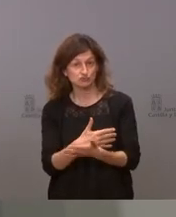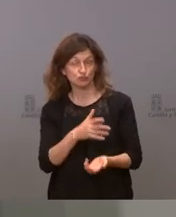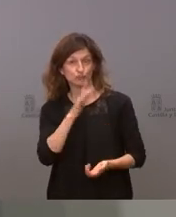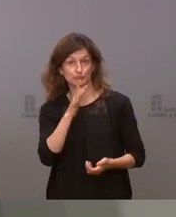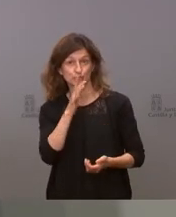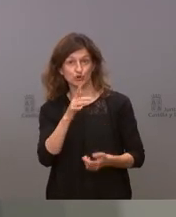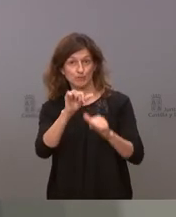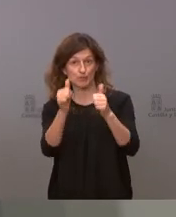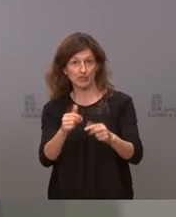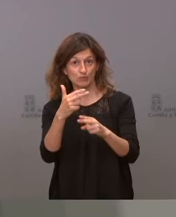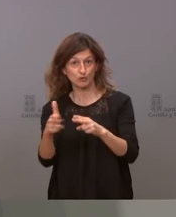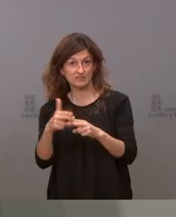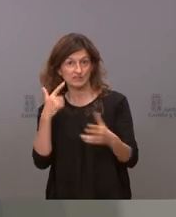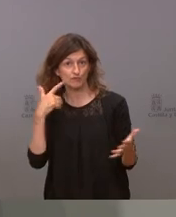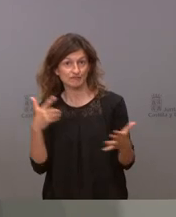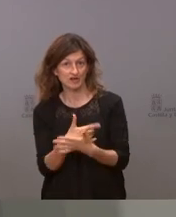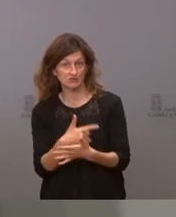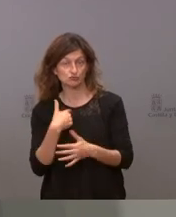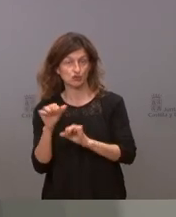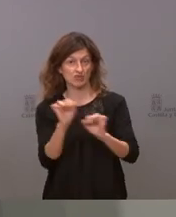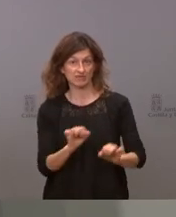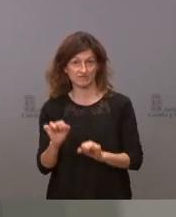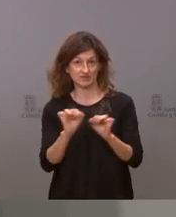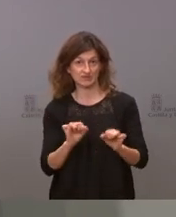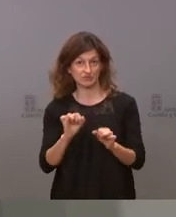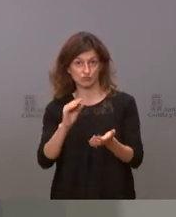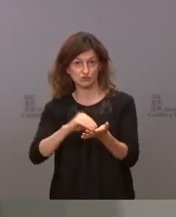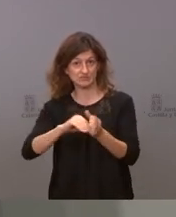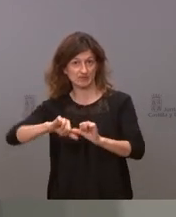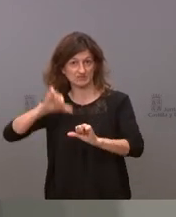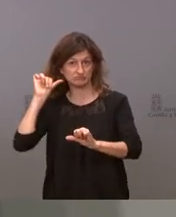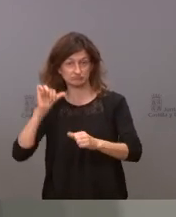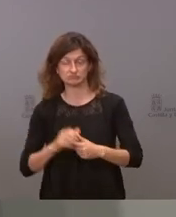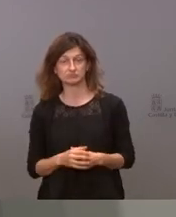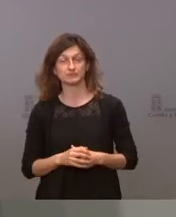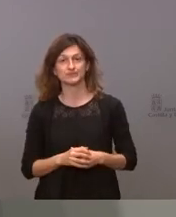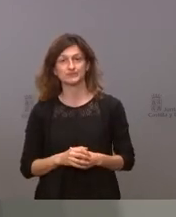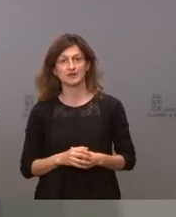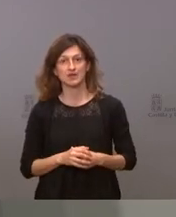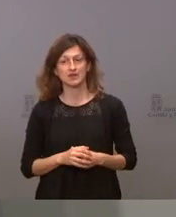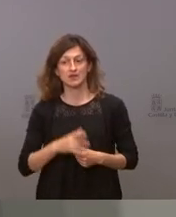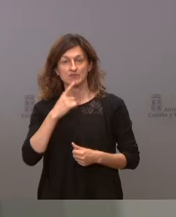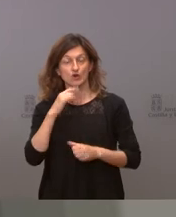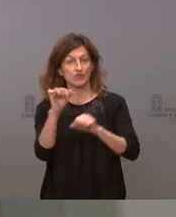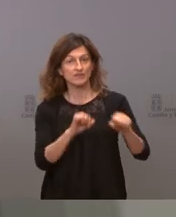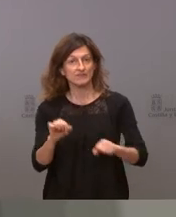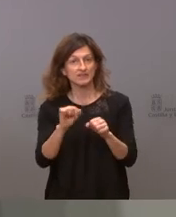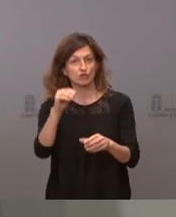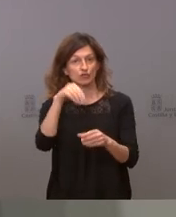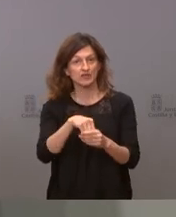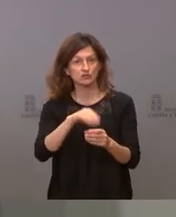modelo político y yo esto lo he defendido muchas veces lo he defendido dentro y fuera